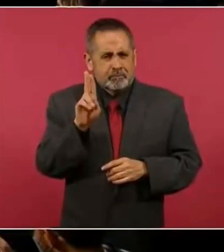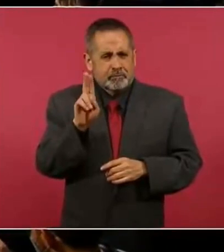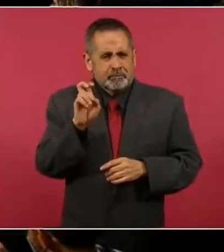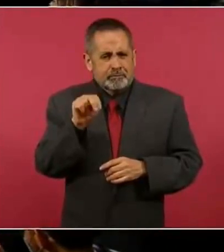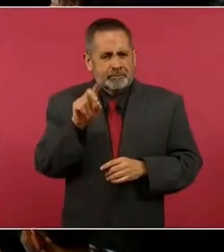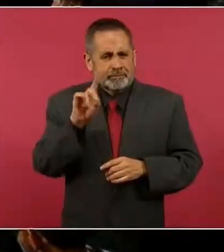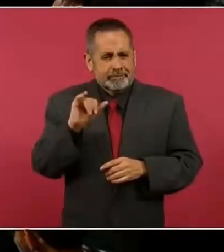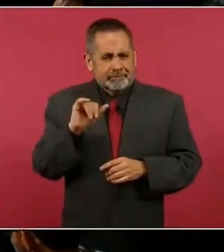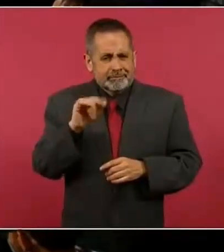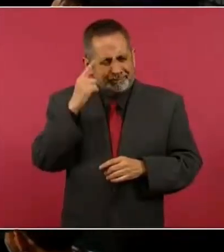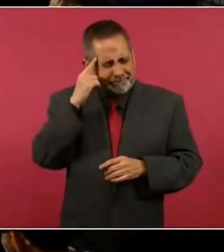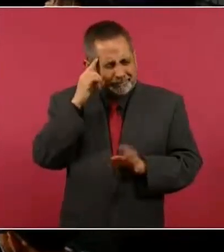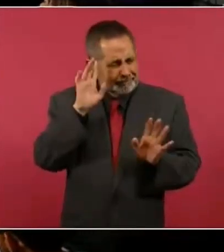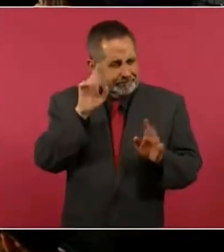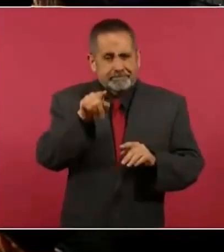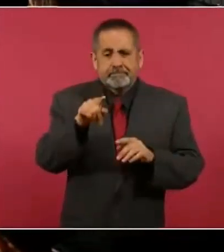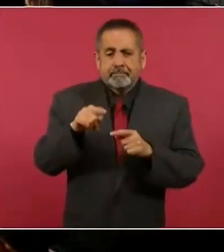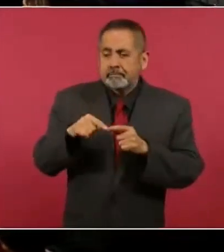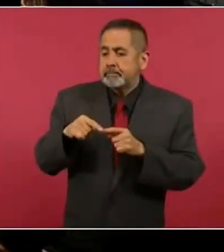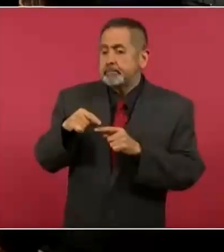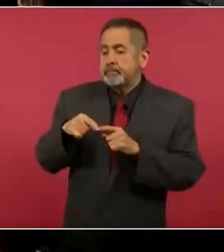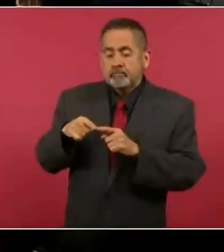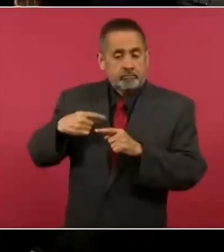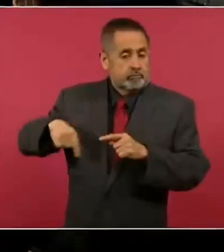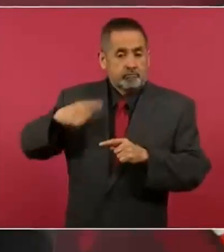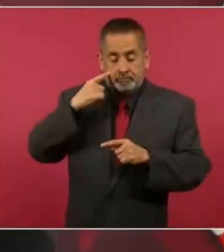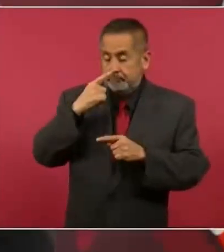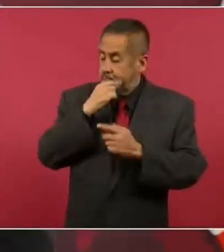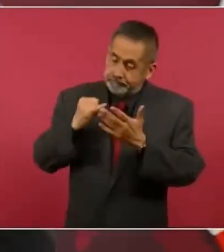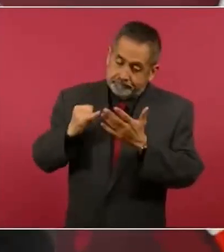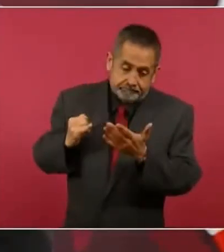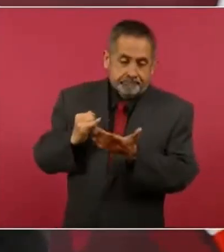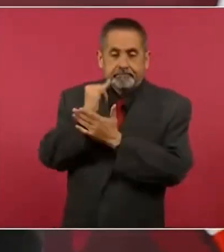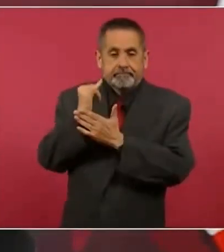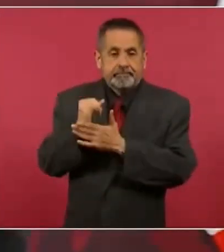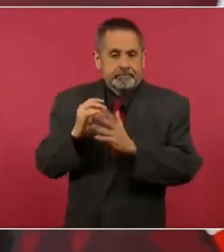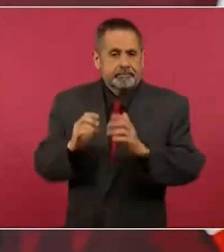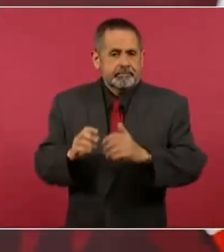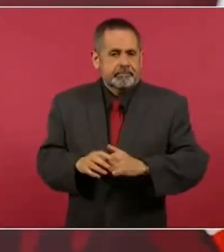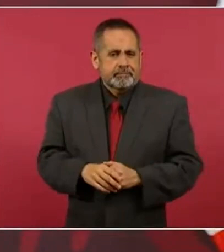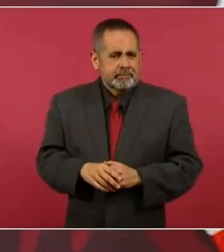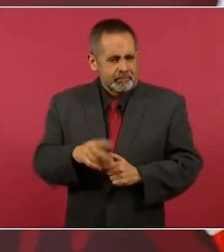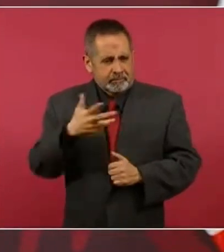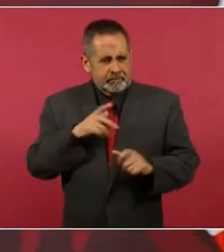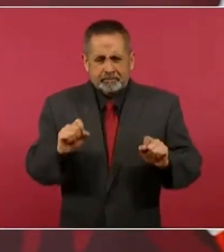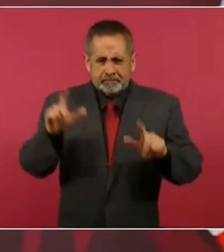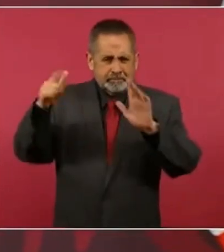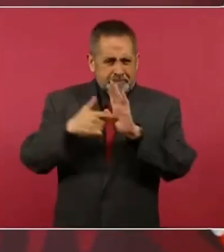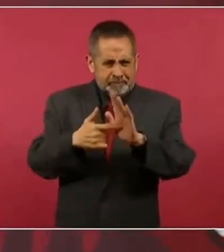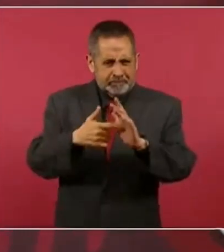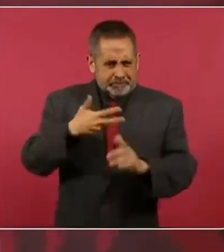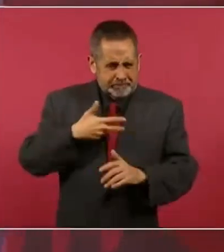Al día siguiente de que se tomó la decisión. ¿No la tienes?